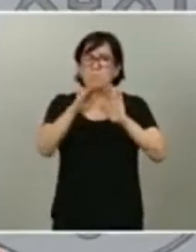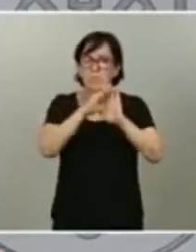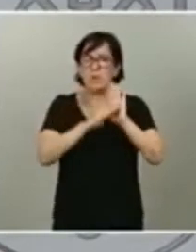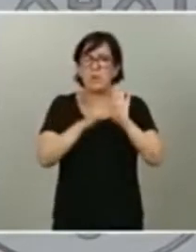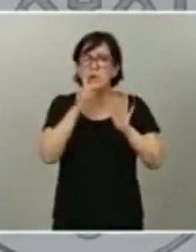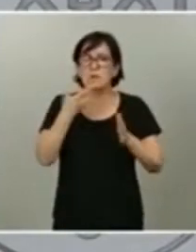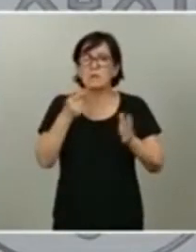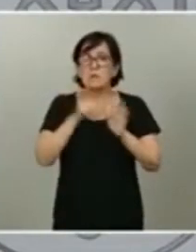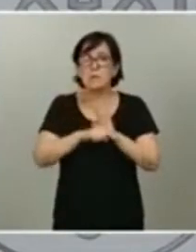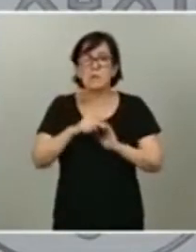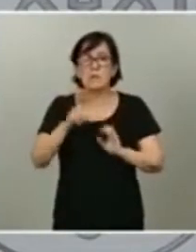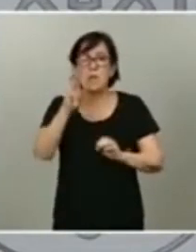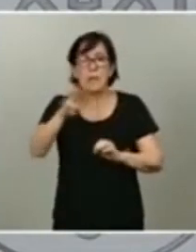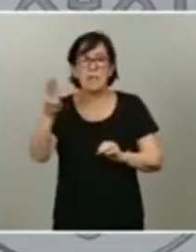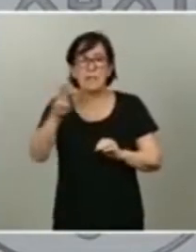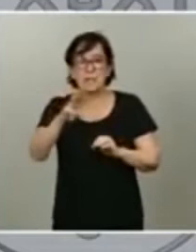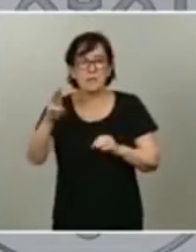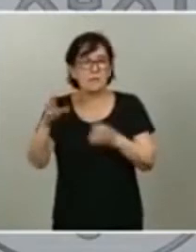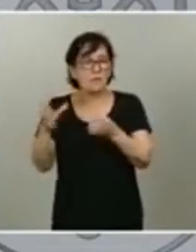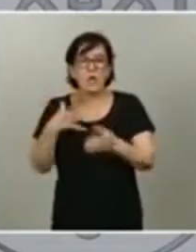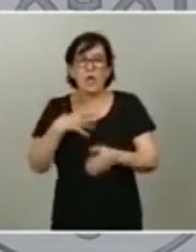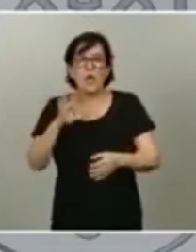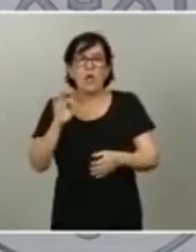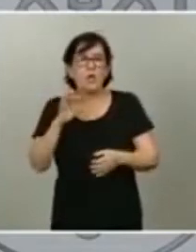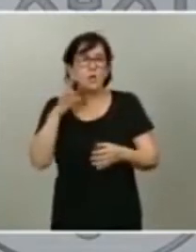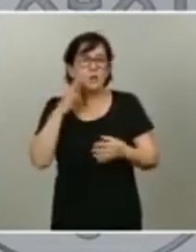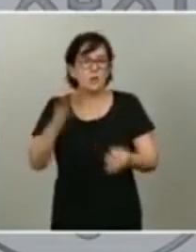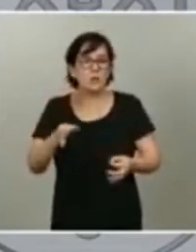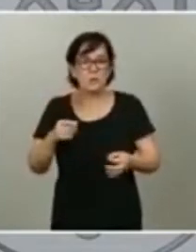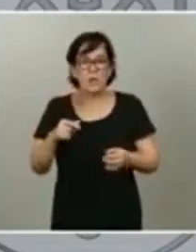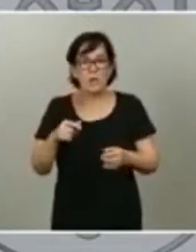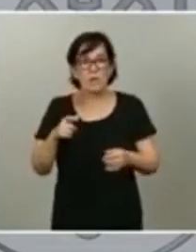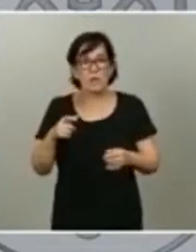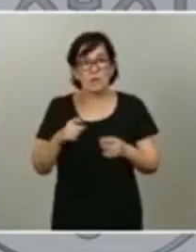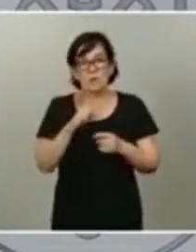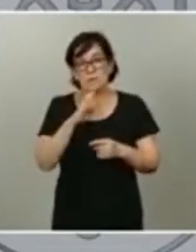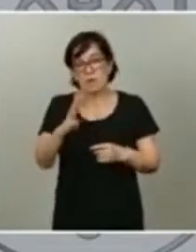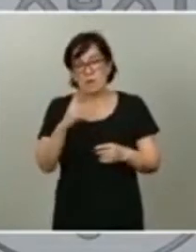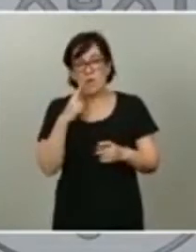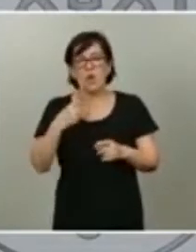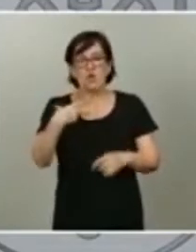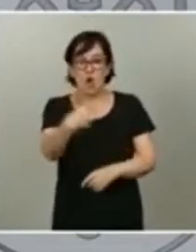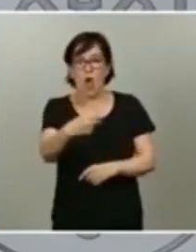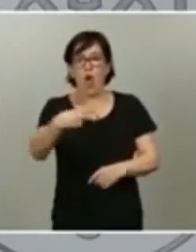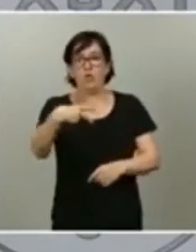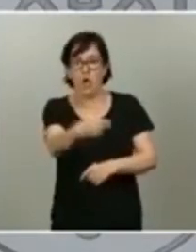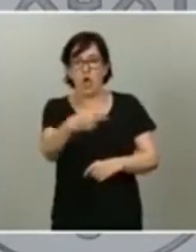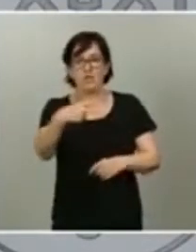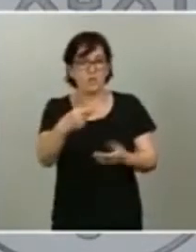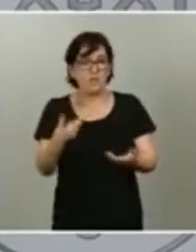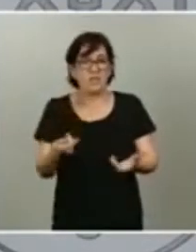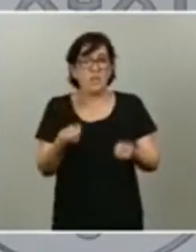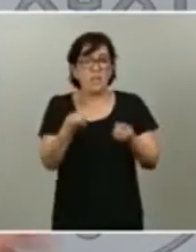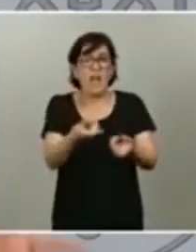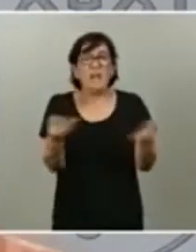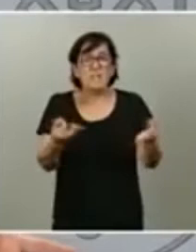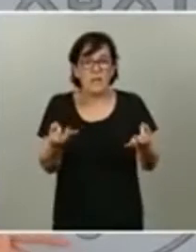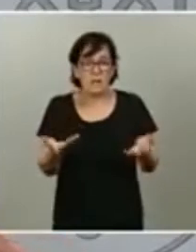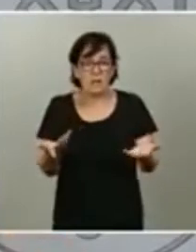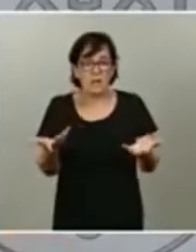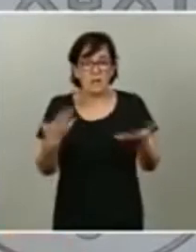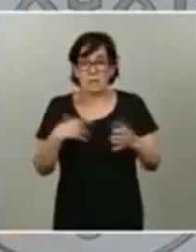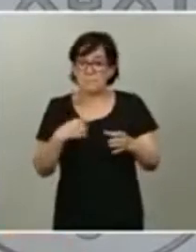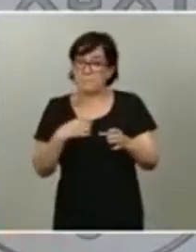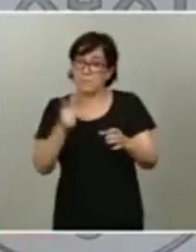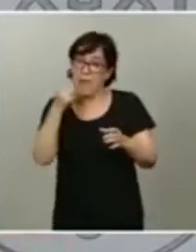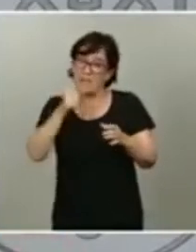partido popular no se puede posicionar durante este tiempo en un frente del no que no aporta nada que lo asimila a la ultraderecha